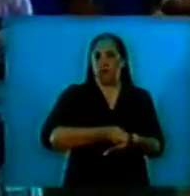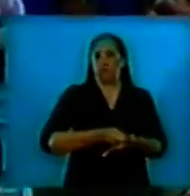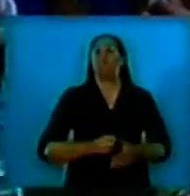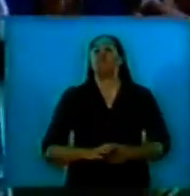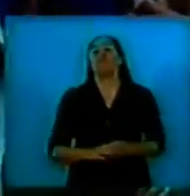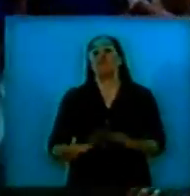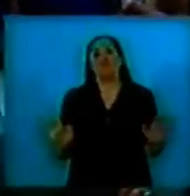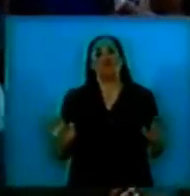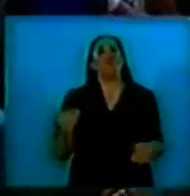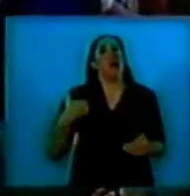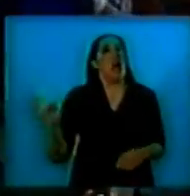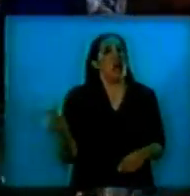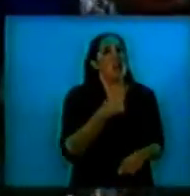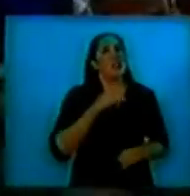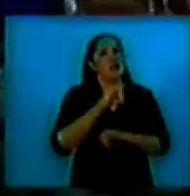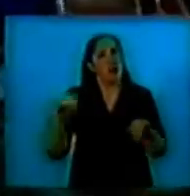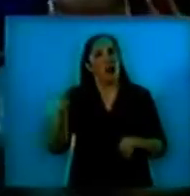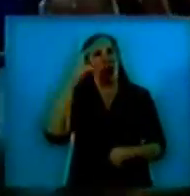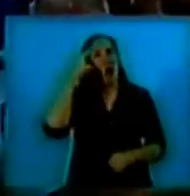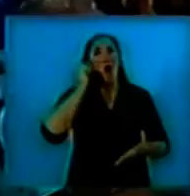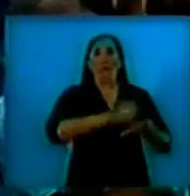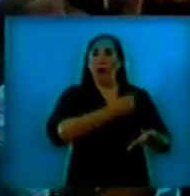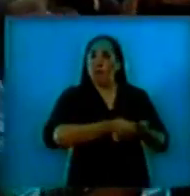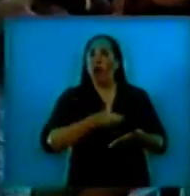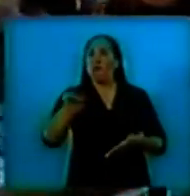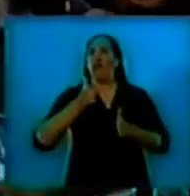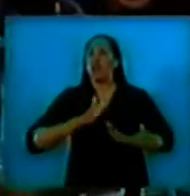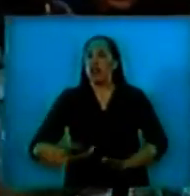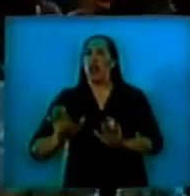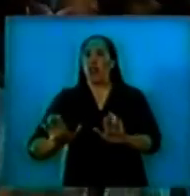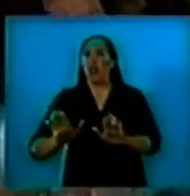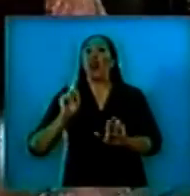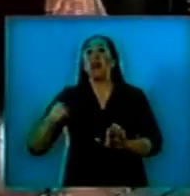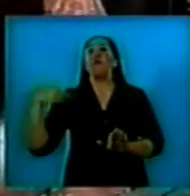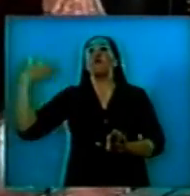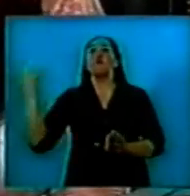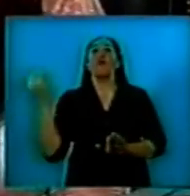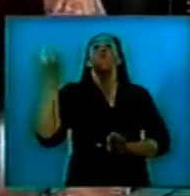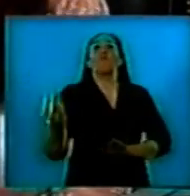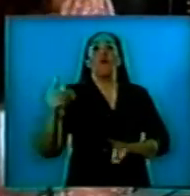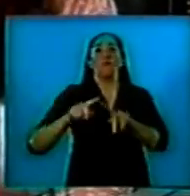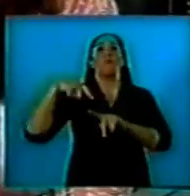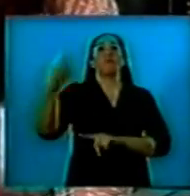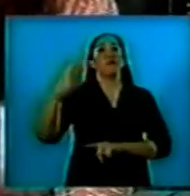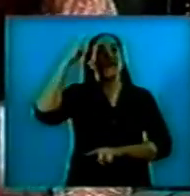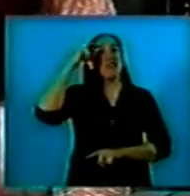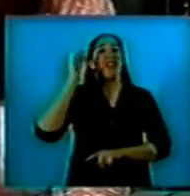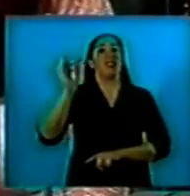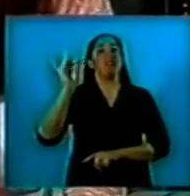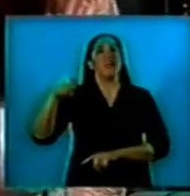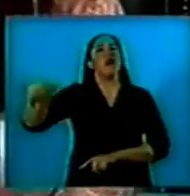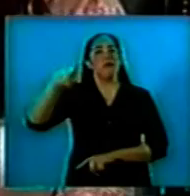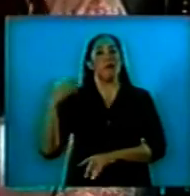tranquilidad de todos los argentinos, digo, y de quien le toque presidir el país a partir del próximo 10 de diciembre,